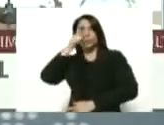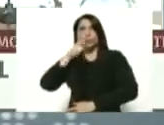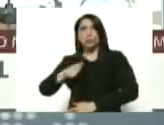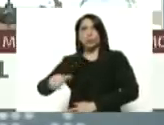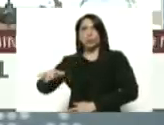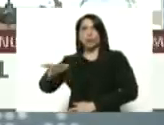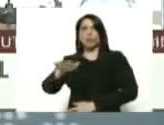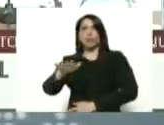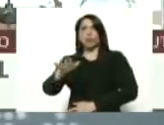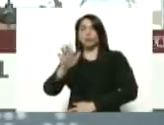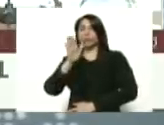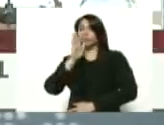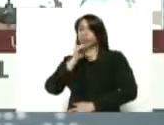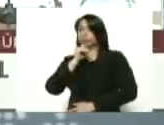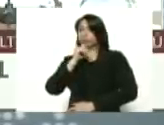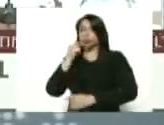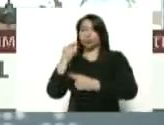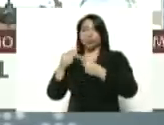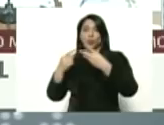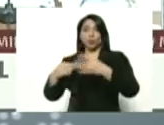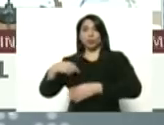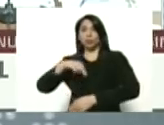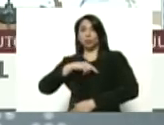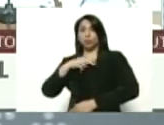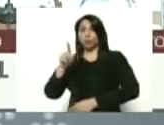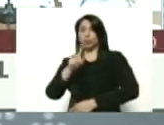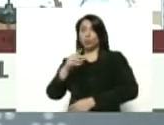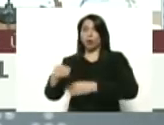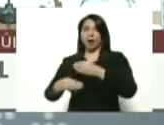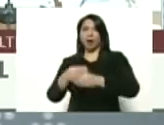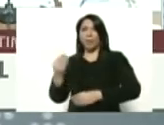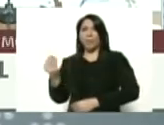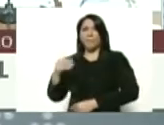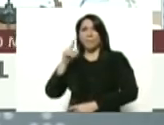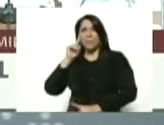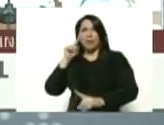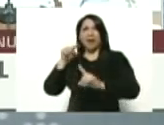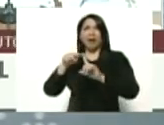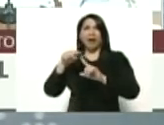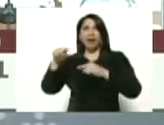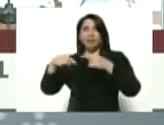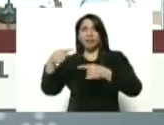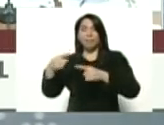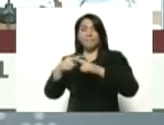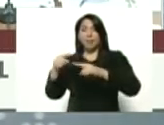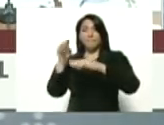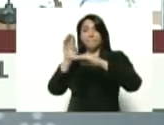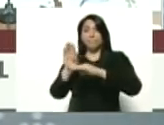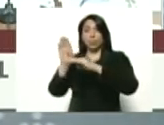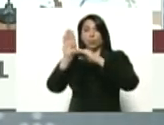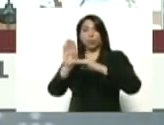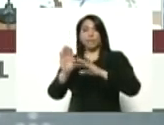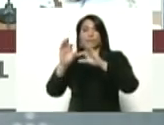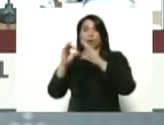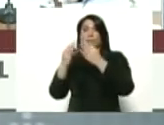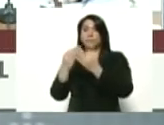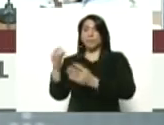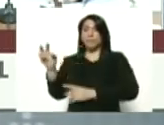y no habrá cosas que no hagamos más allá del más allá para proteger a la familia venezolana.